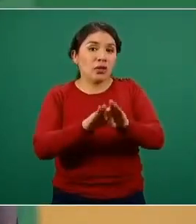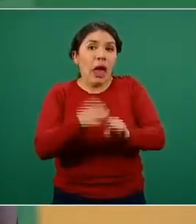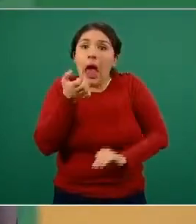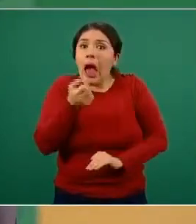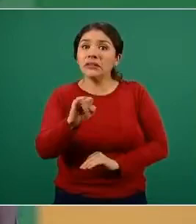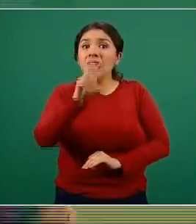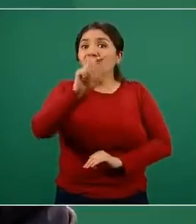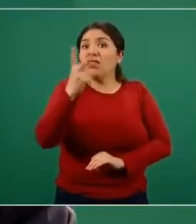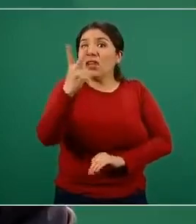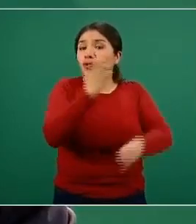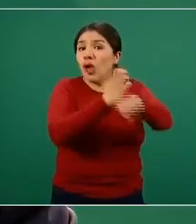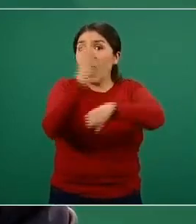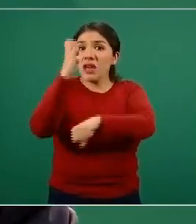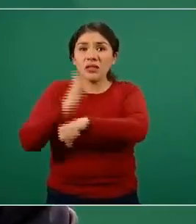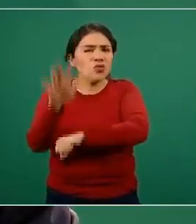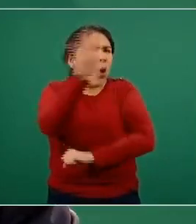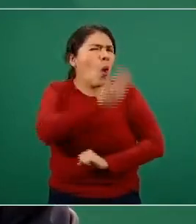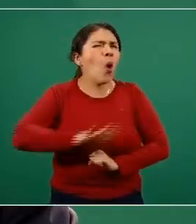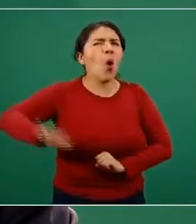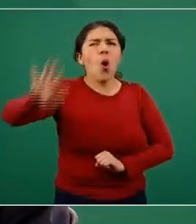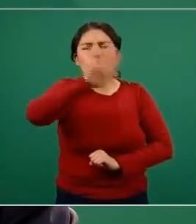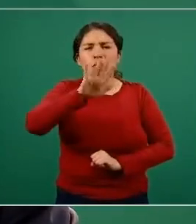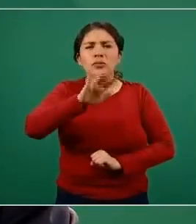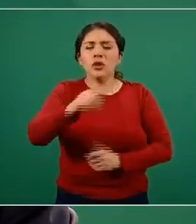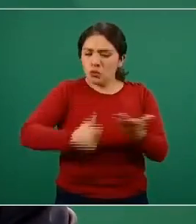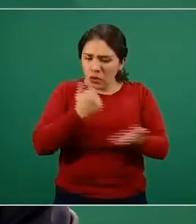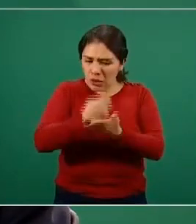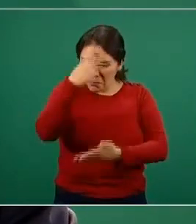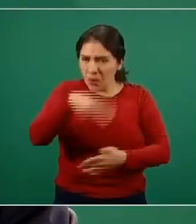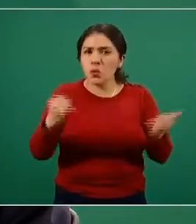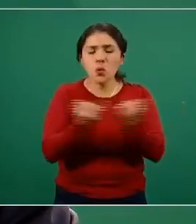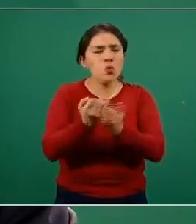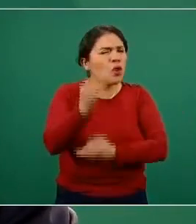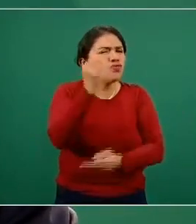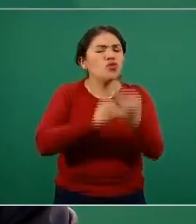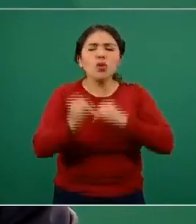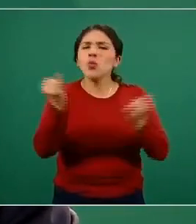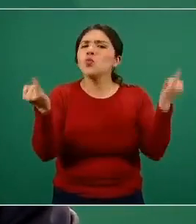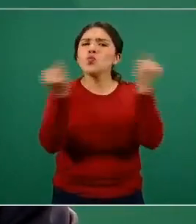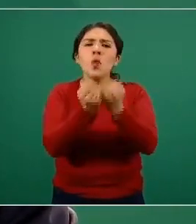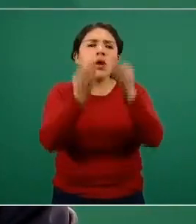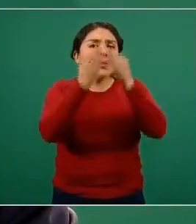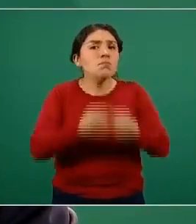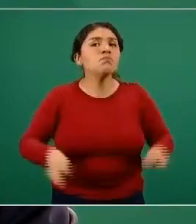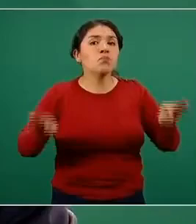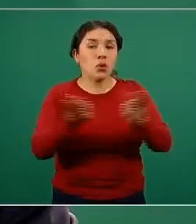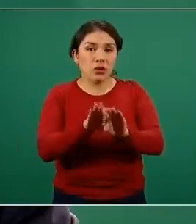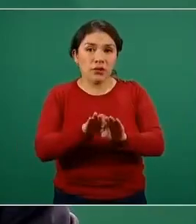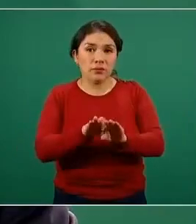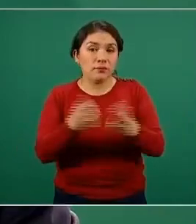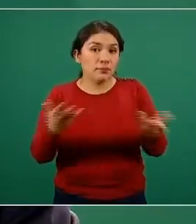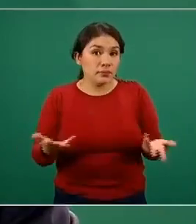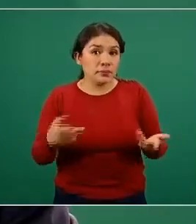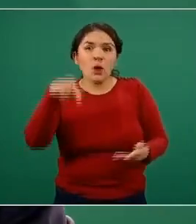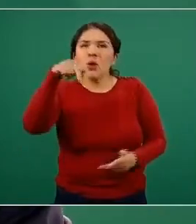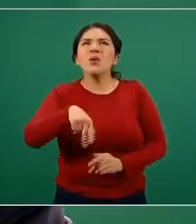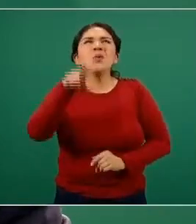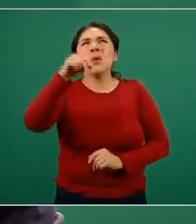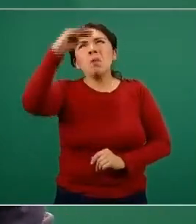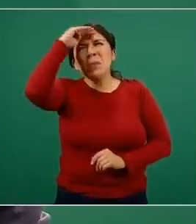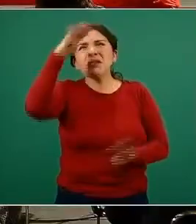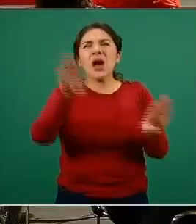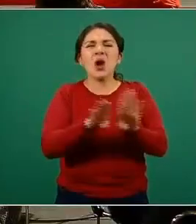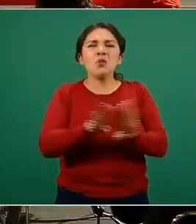32, todos los 31 estados y la Ciudad de México son igualmente prioritarias. Aquí no hay